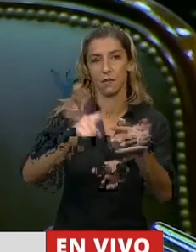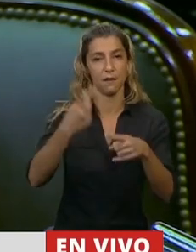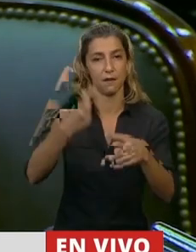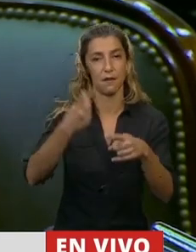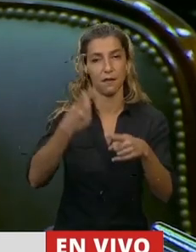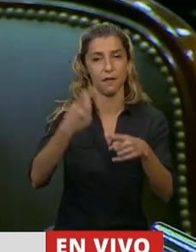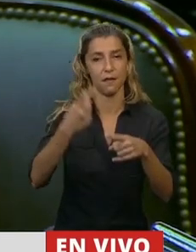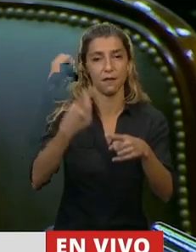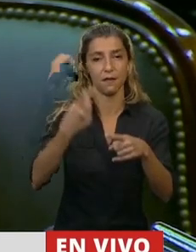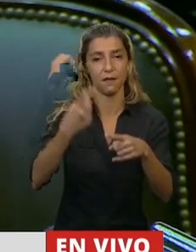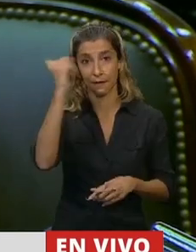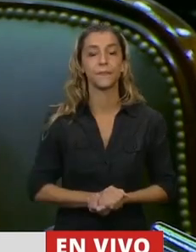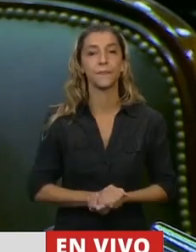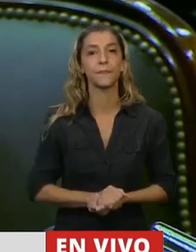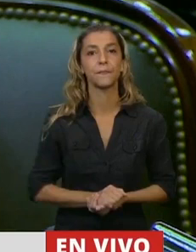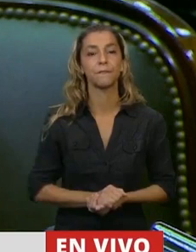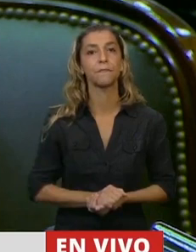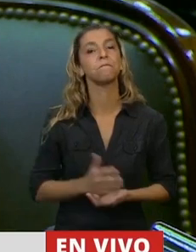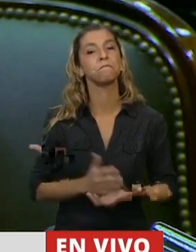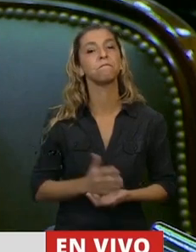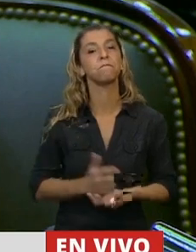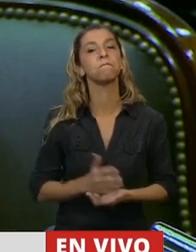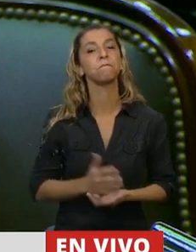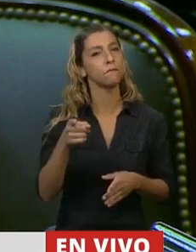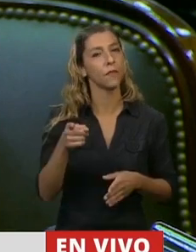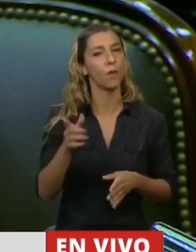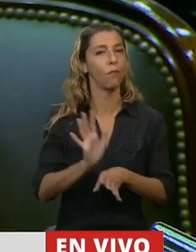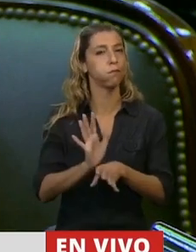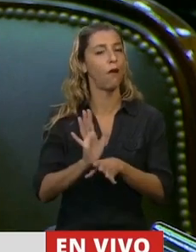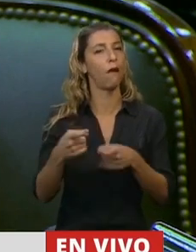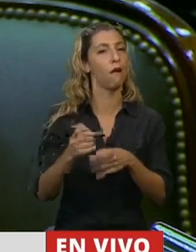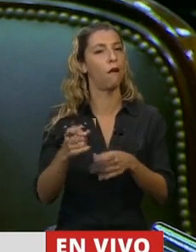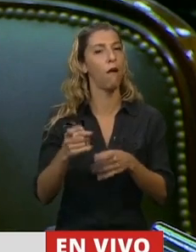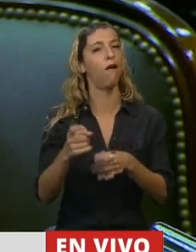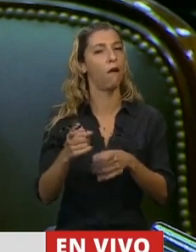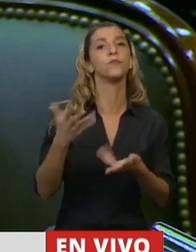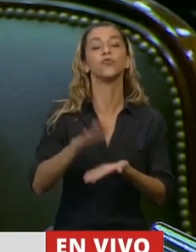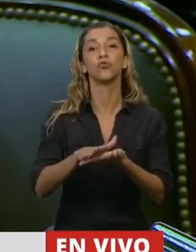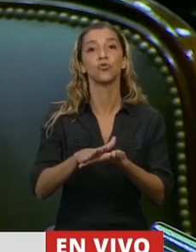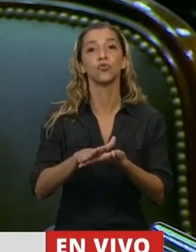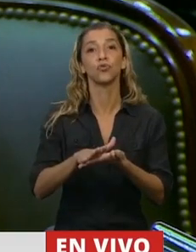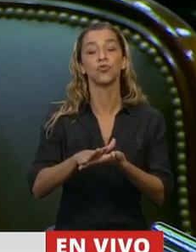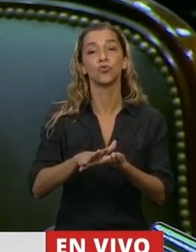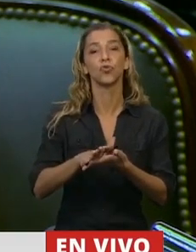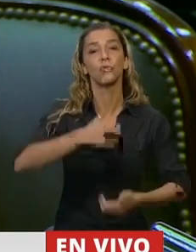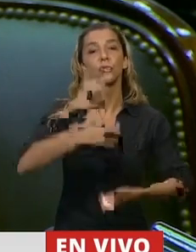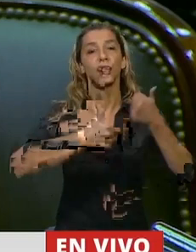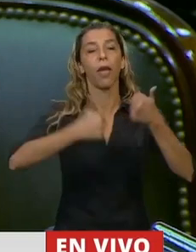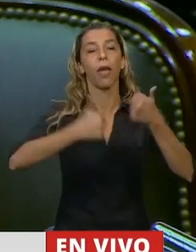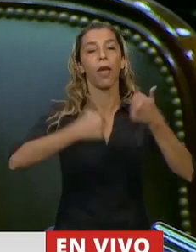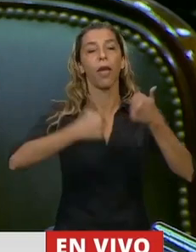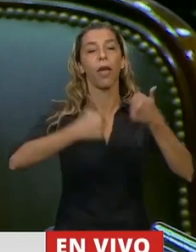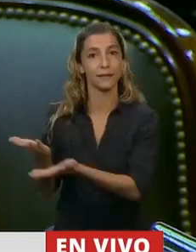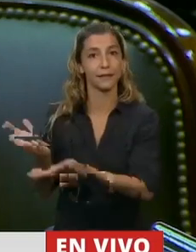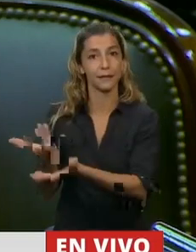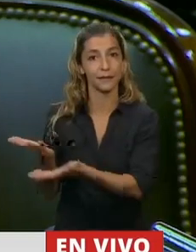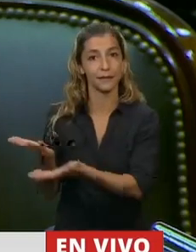sus... ...en relación a la licitación de Portesuelos del Viento. Para quien